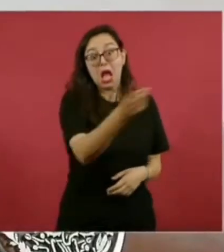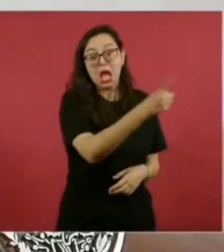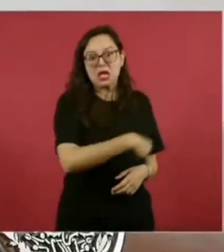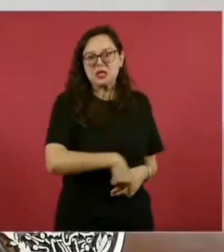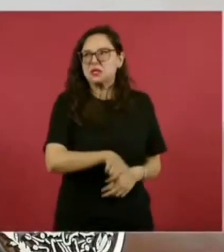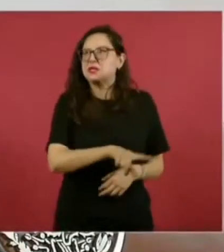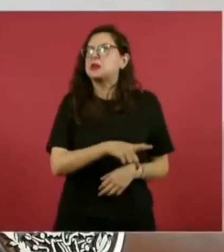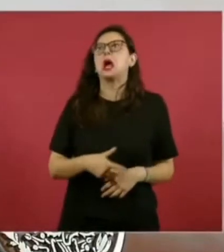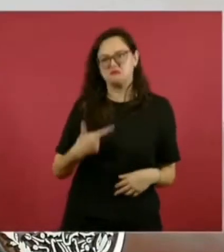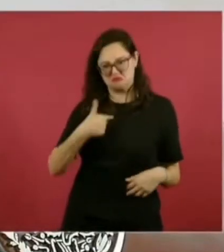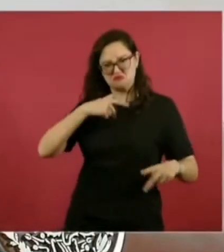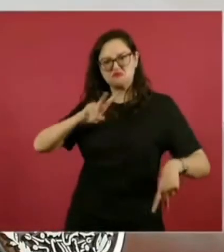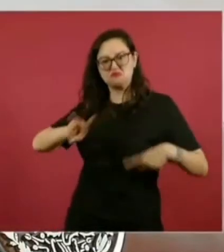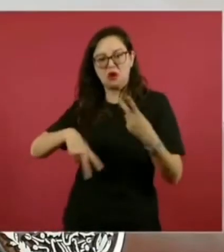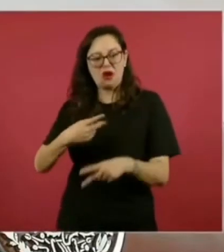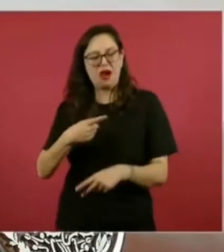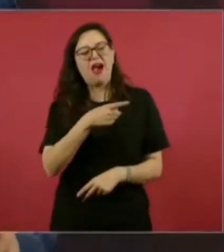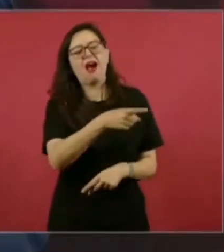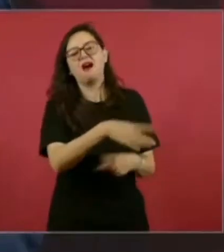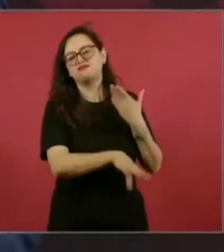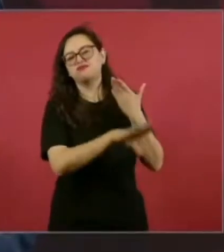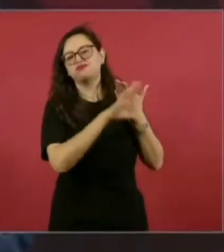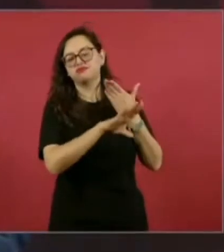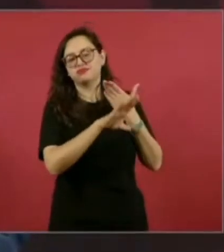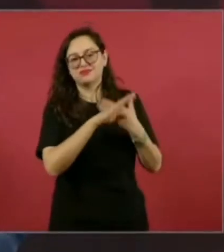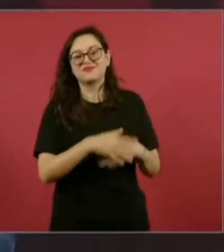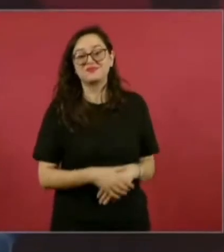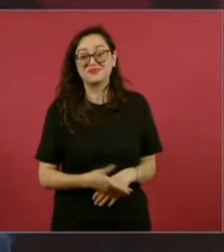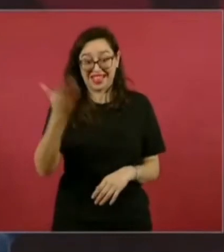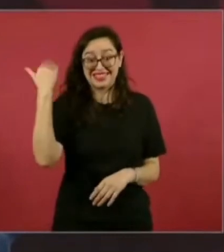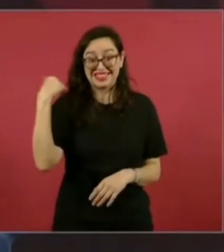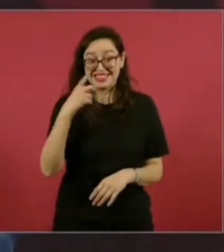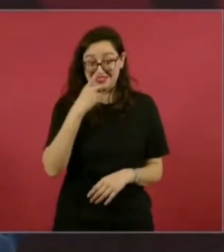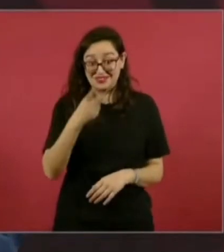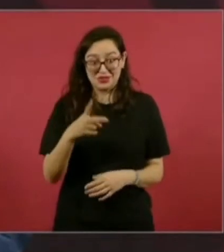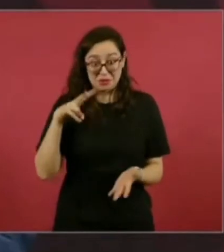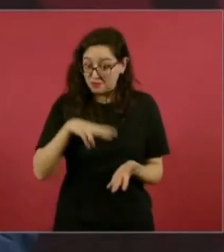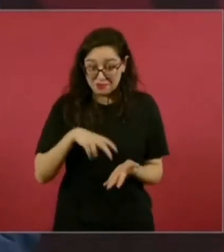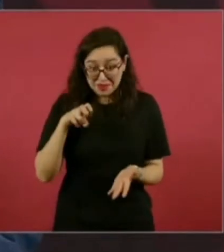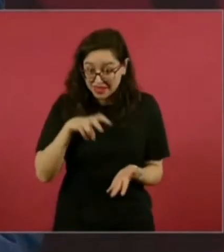Como decíamos antes, el que no brinque es charro,